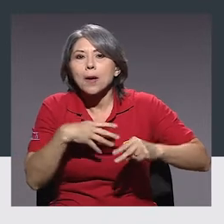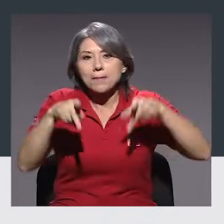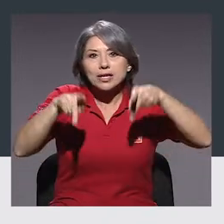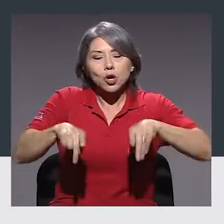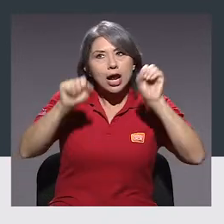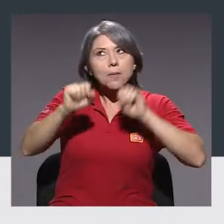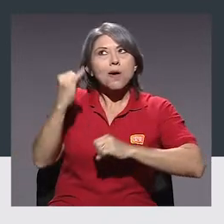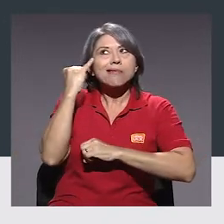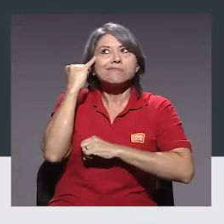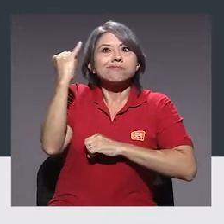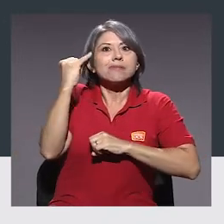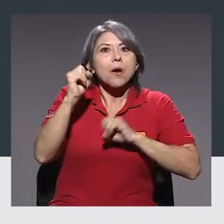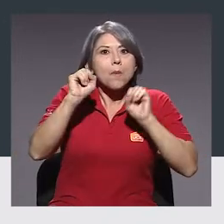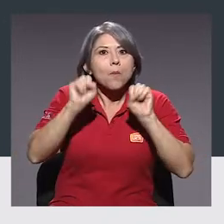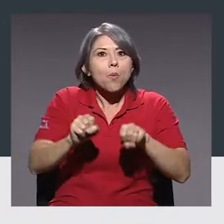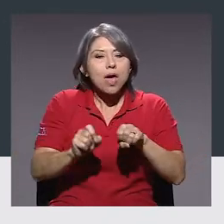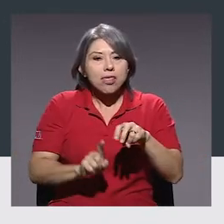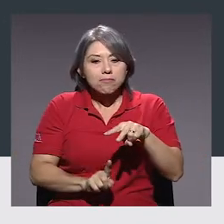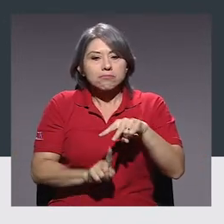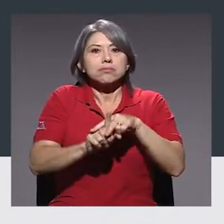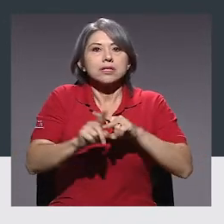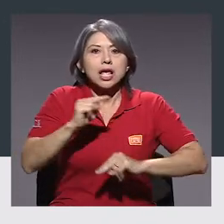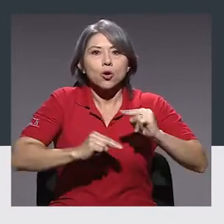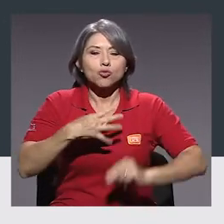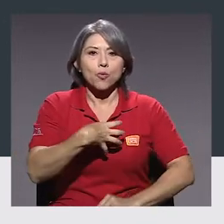capaz de idear y poner en marcha un negocio propio.